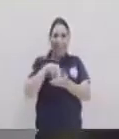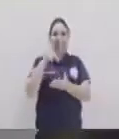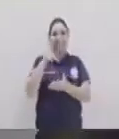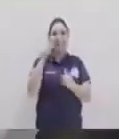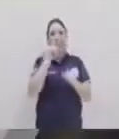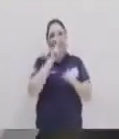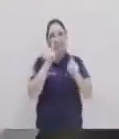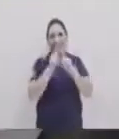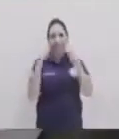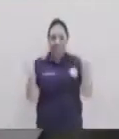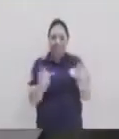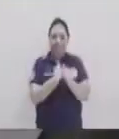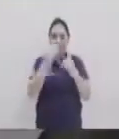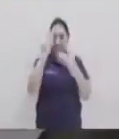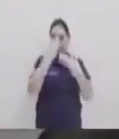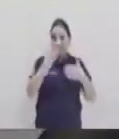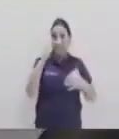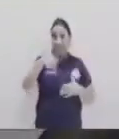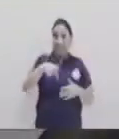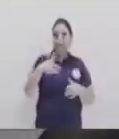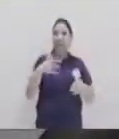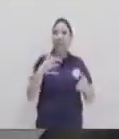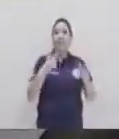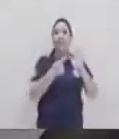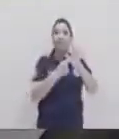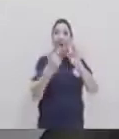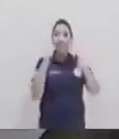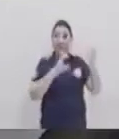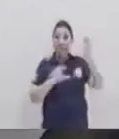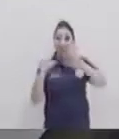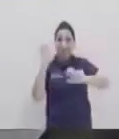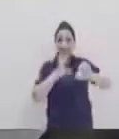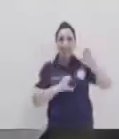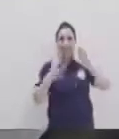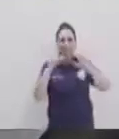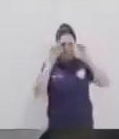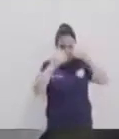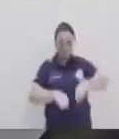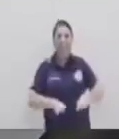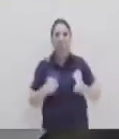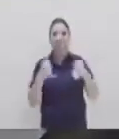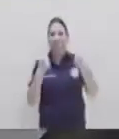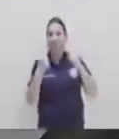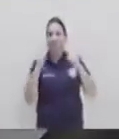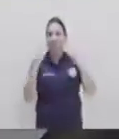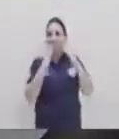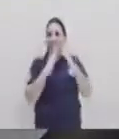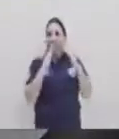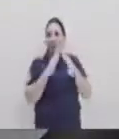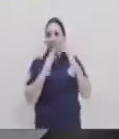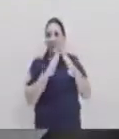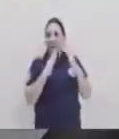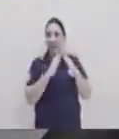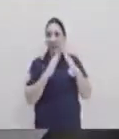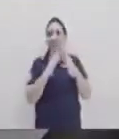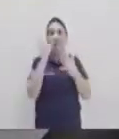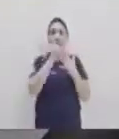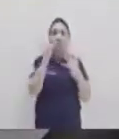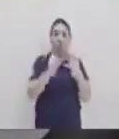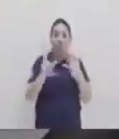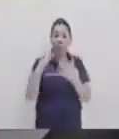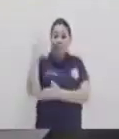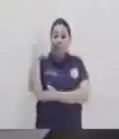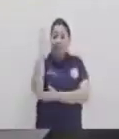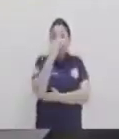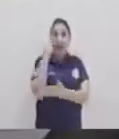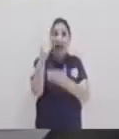habernos acompañado el día de hoy y habernos enseñado este experimento que realmente podemos hacerlo tan sencillamente con cosas de la